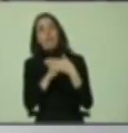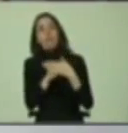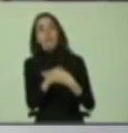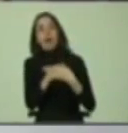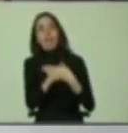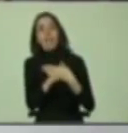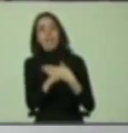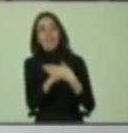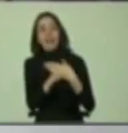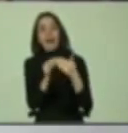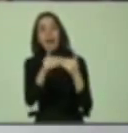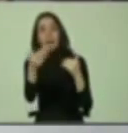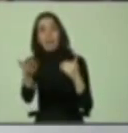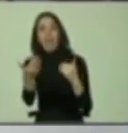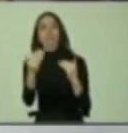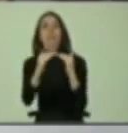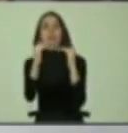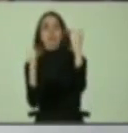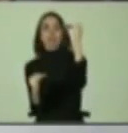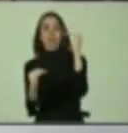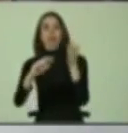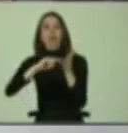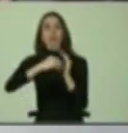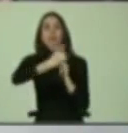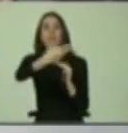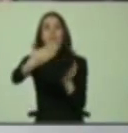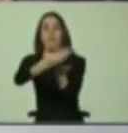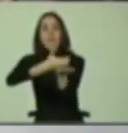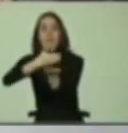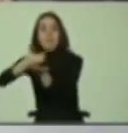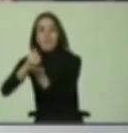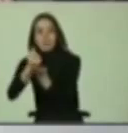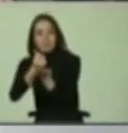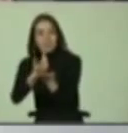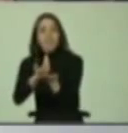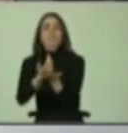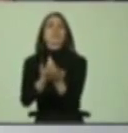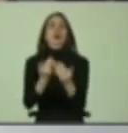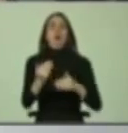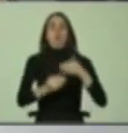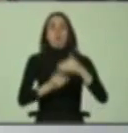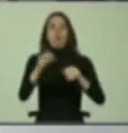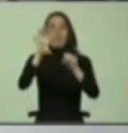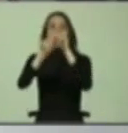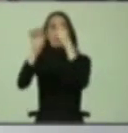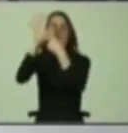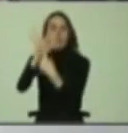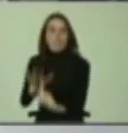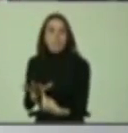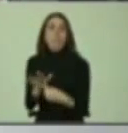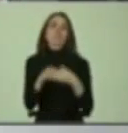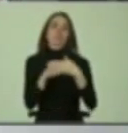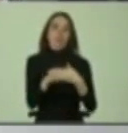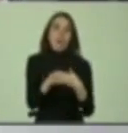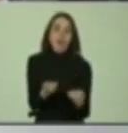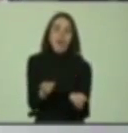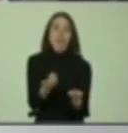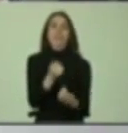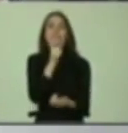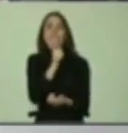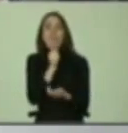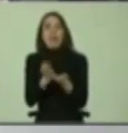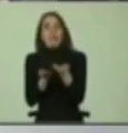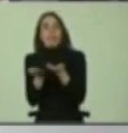la desigualdad, la distribución de ingresos, los procesos de discriminación, la falta de